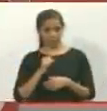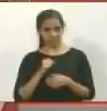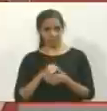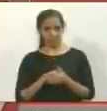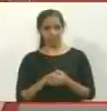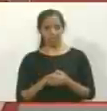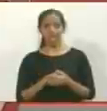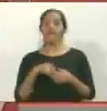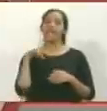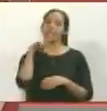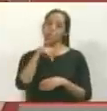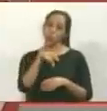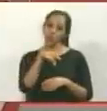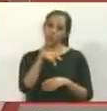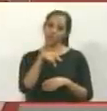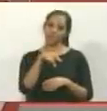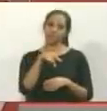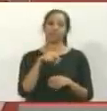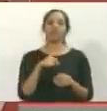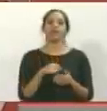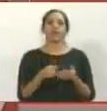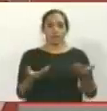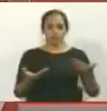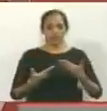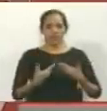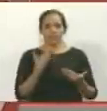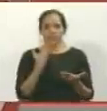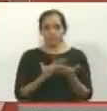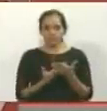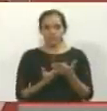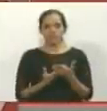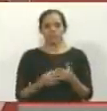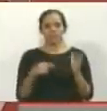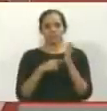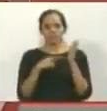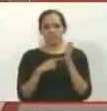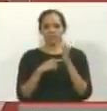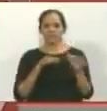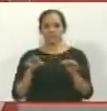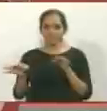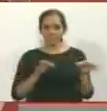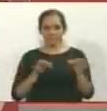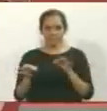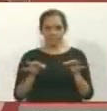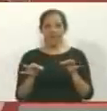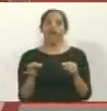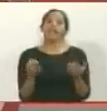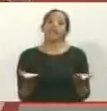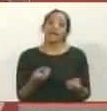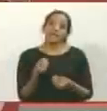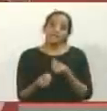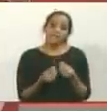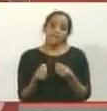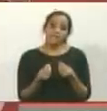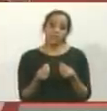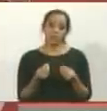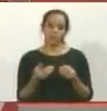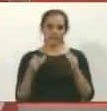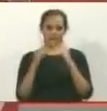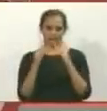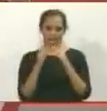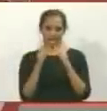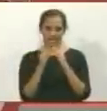el lunes, el día lunes recibimos la solicitud de un alquiler del teatro, la cual se procesó a través de la casa